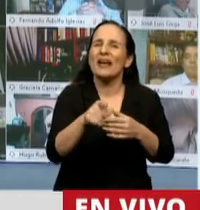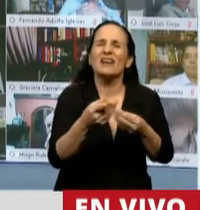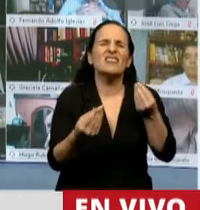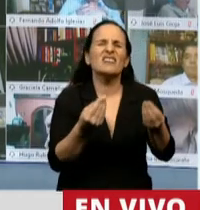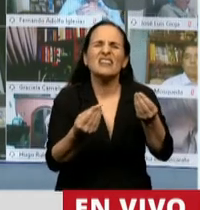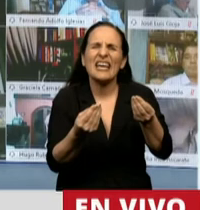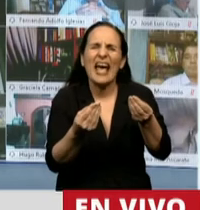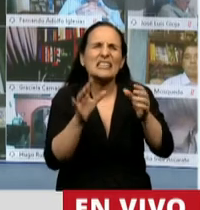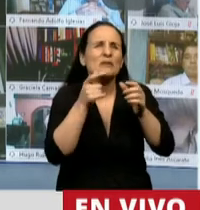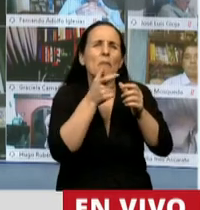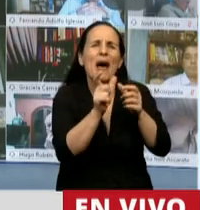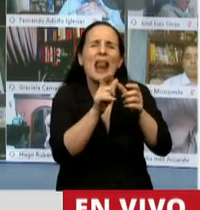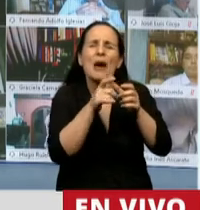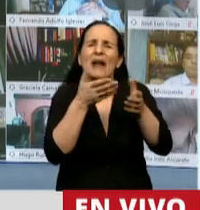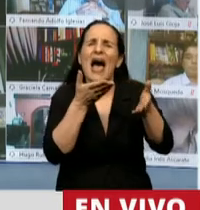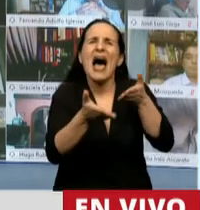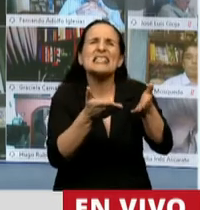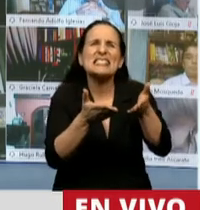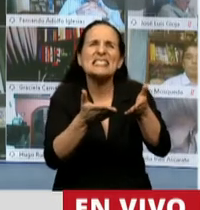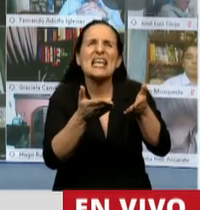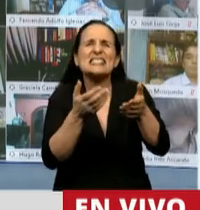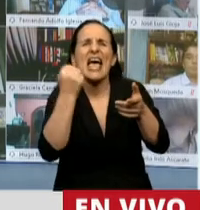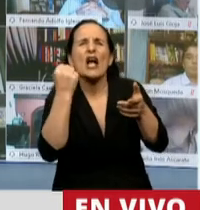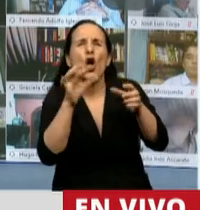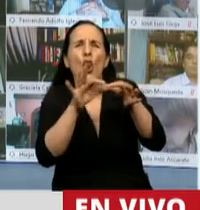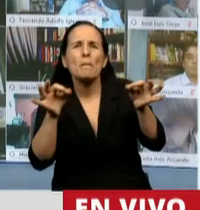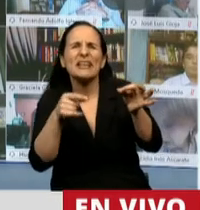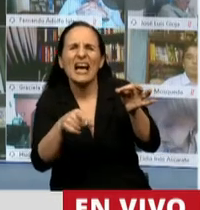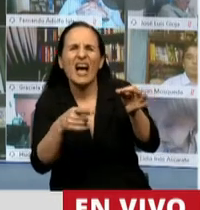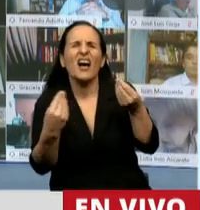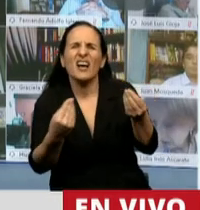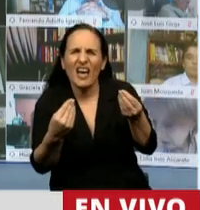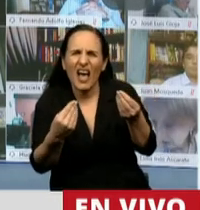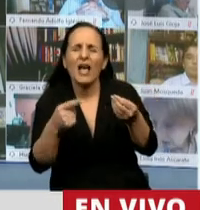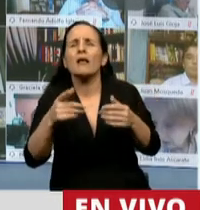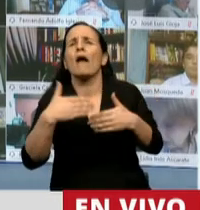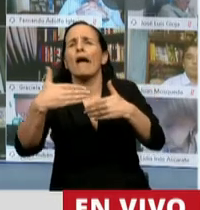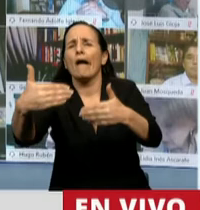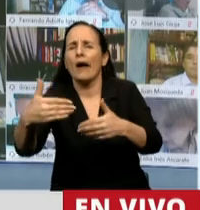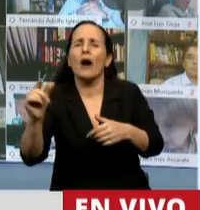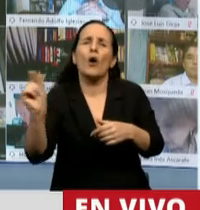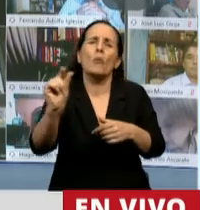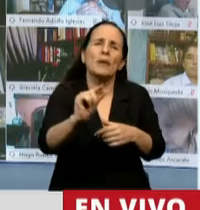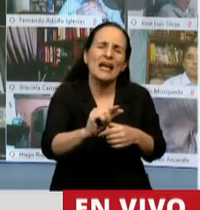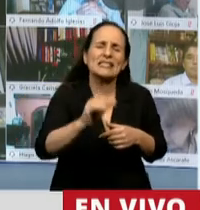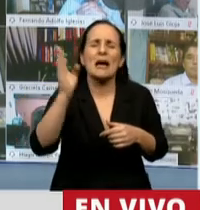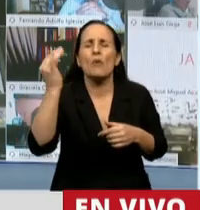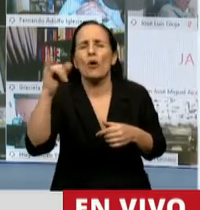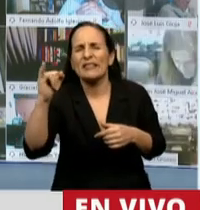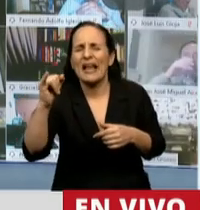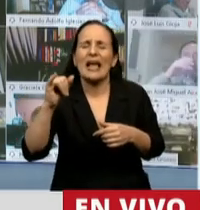asistencia económica o financiera habla de subsidios y o moratorias y o condonación y o préstamos con tasas subsidiadas